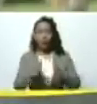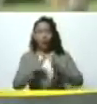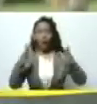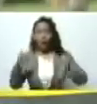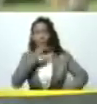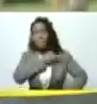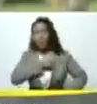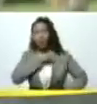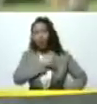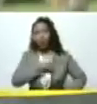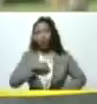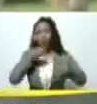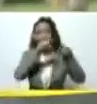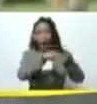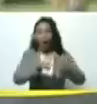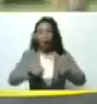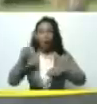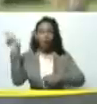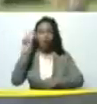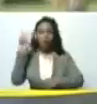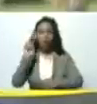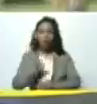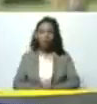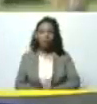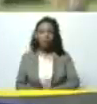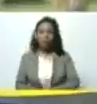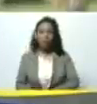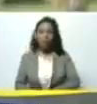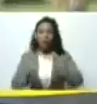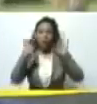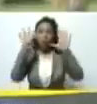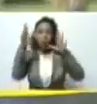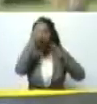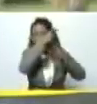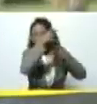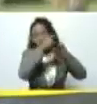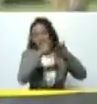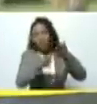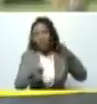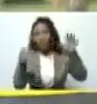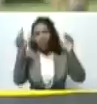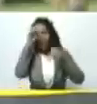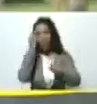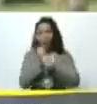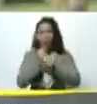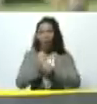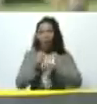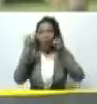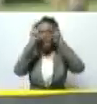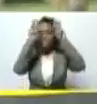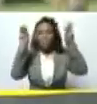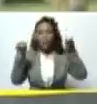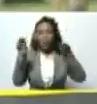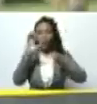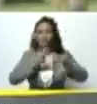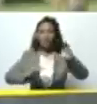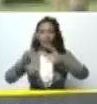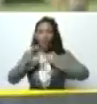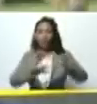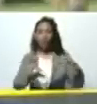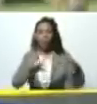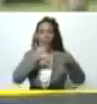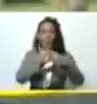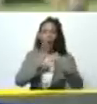agro-venezuela las nueve vértices nuestro método científico articulado